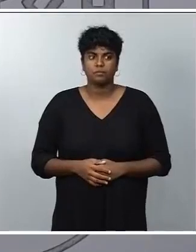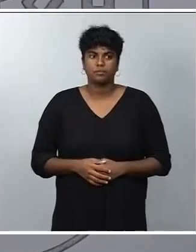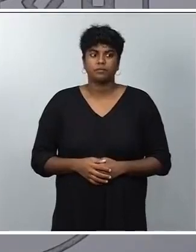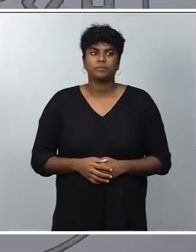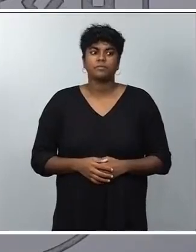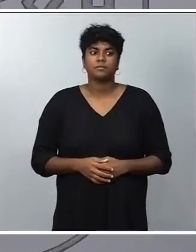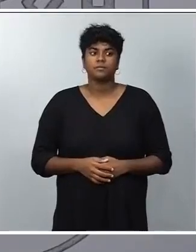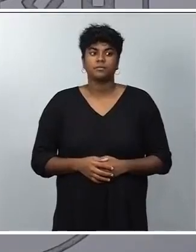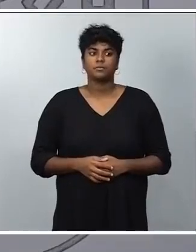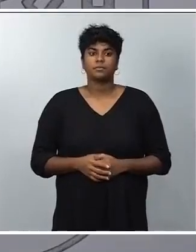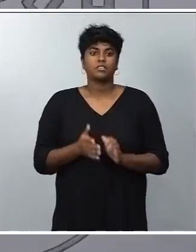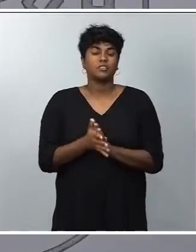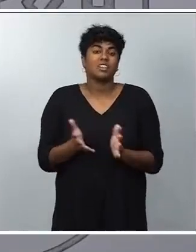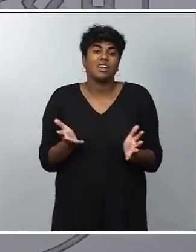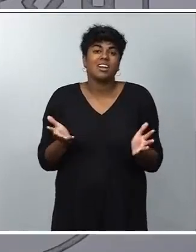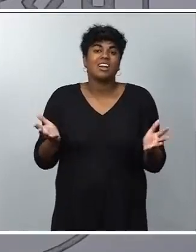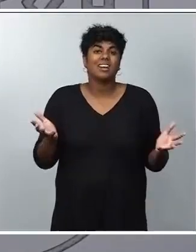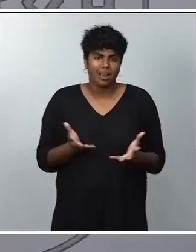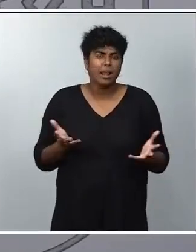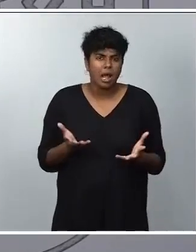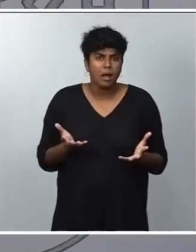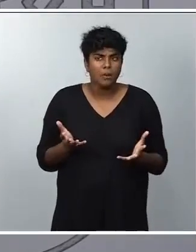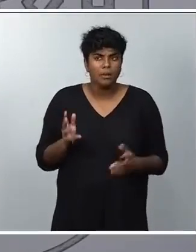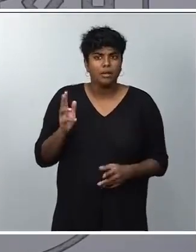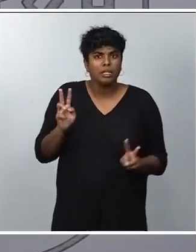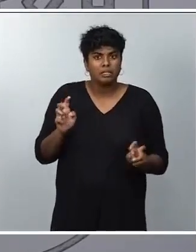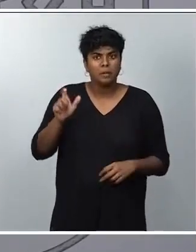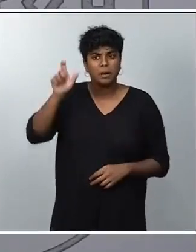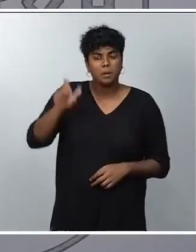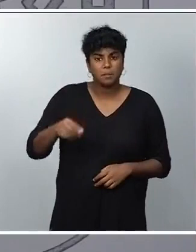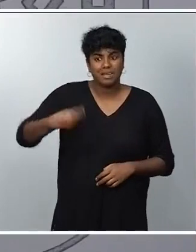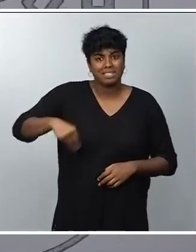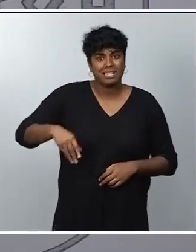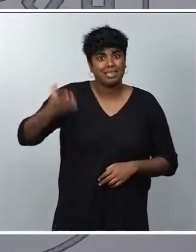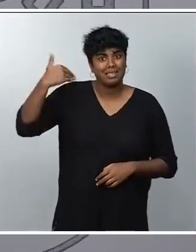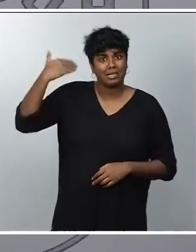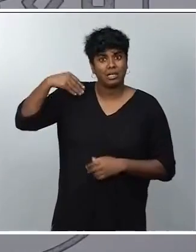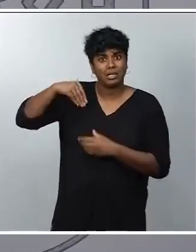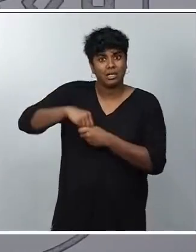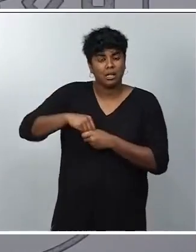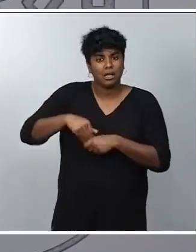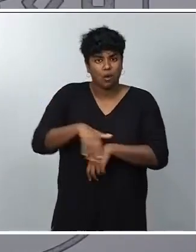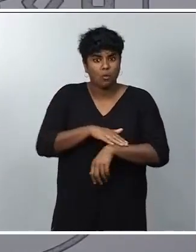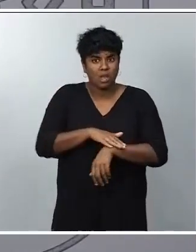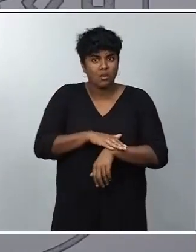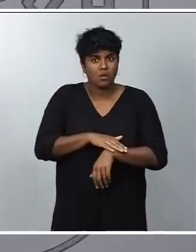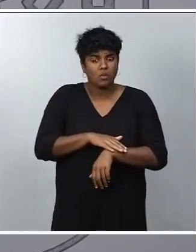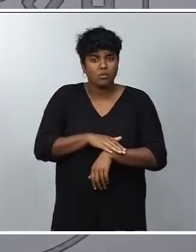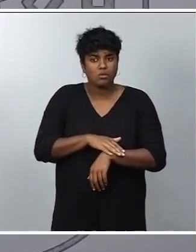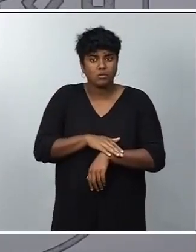de absoluta gravedad que un expresidente del gobierno haga este tipo de declaraciones